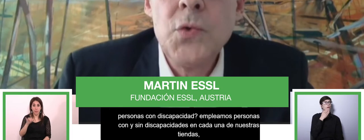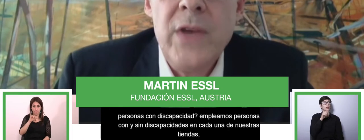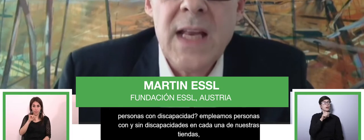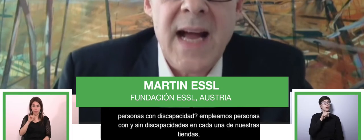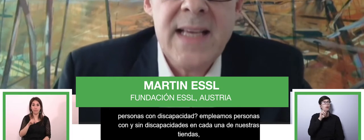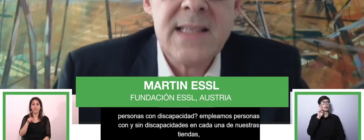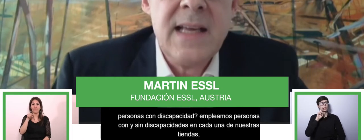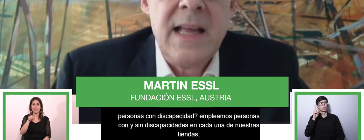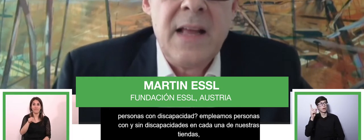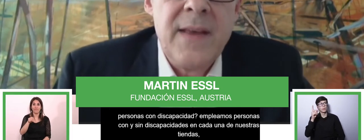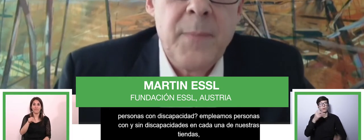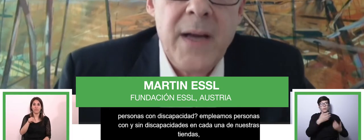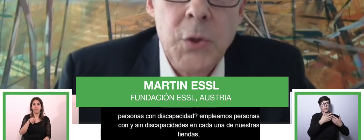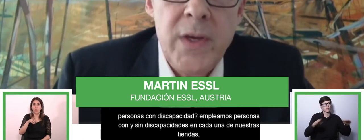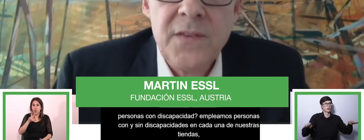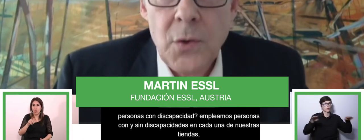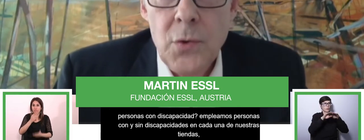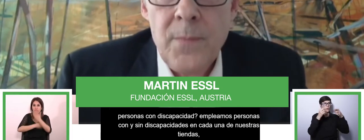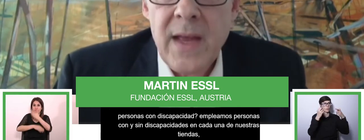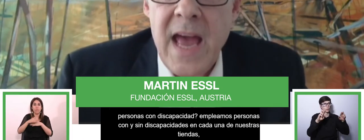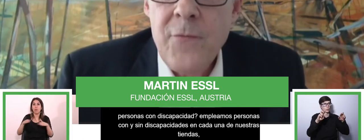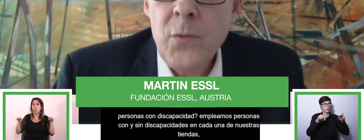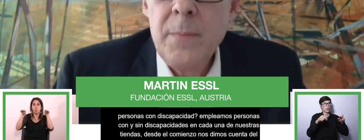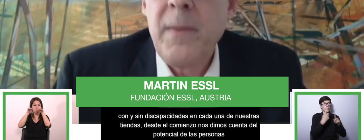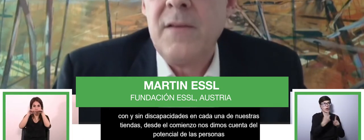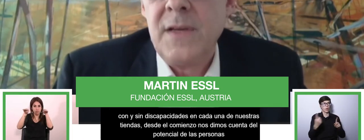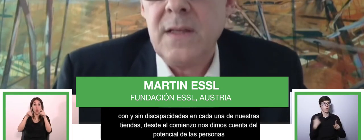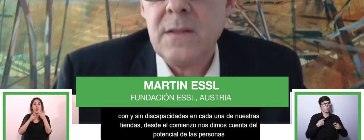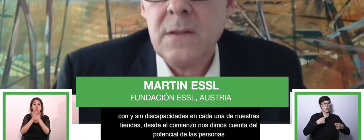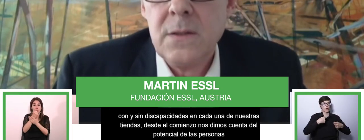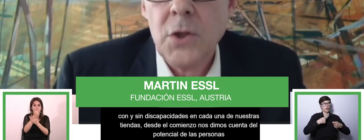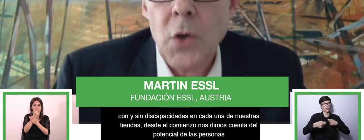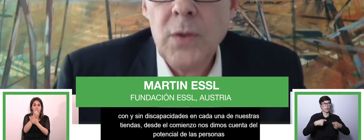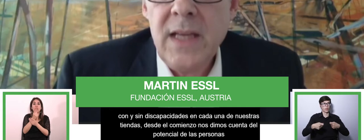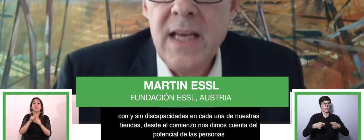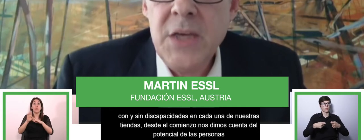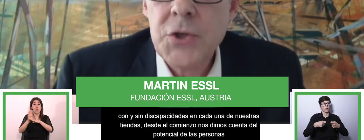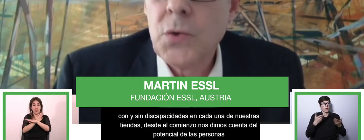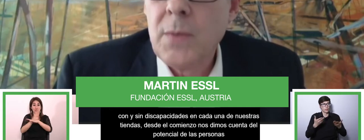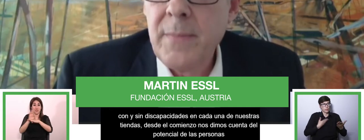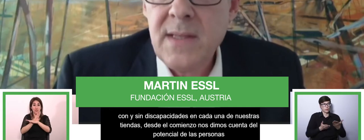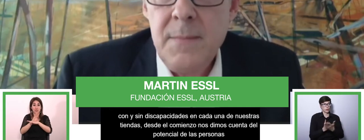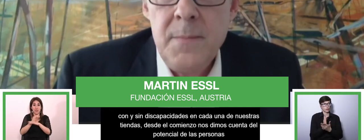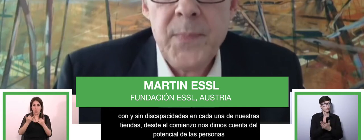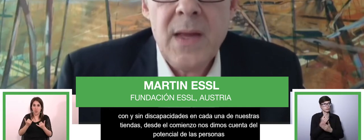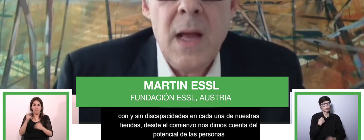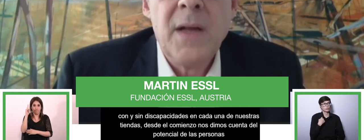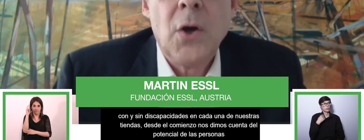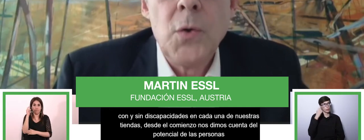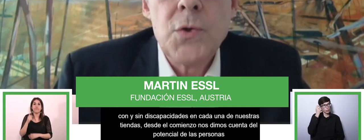Si apoyábamos sus talentos y nos dimos cuenta también de que al apoyarlos, todos se benefician, no solamente